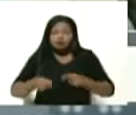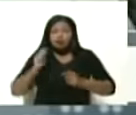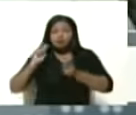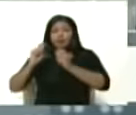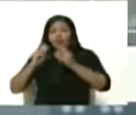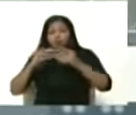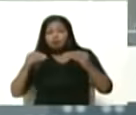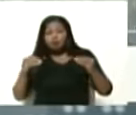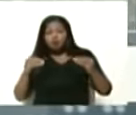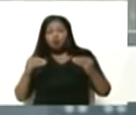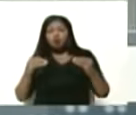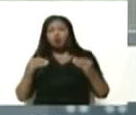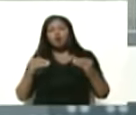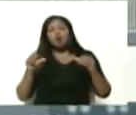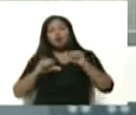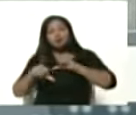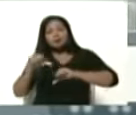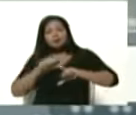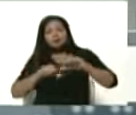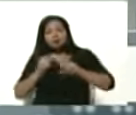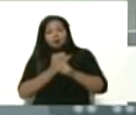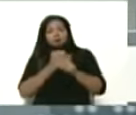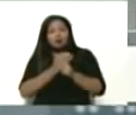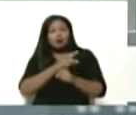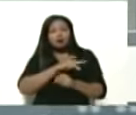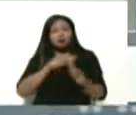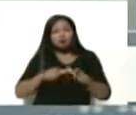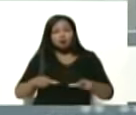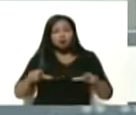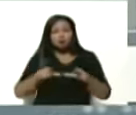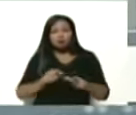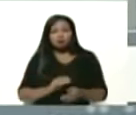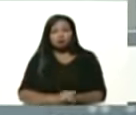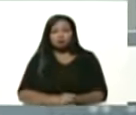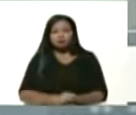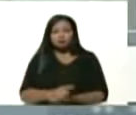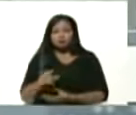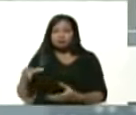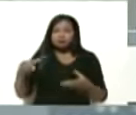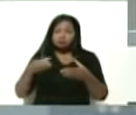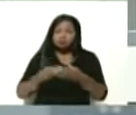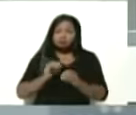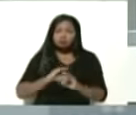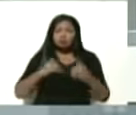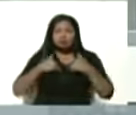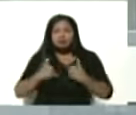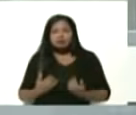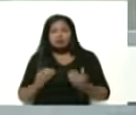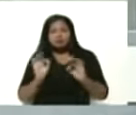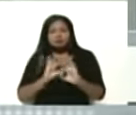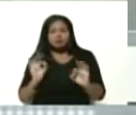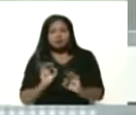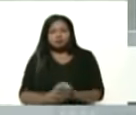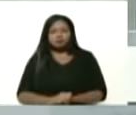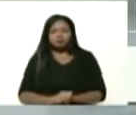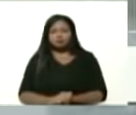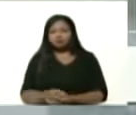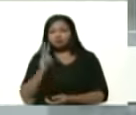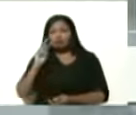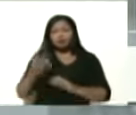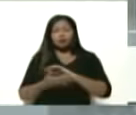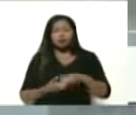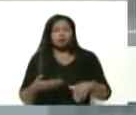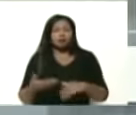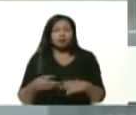petroquímico que elabora en nuestra planta con orgullo es un equipo que no se rinde ni ante las adversidades ni las